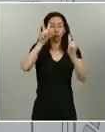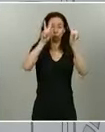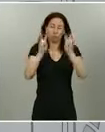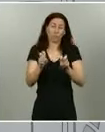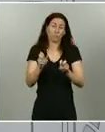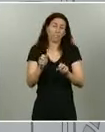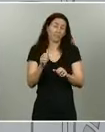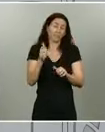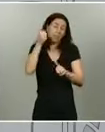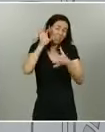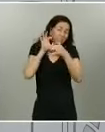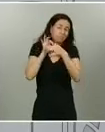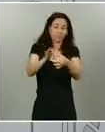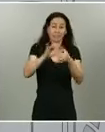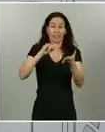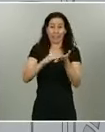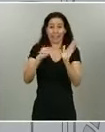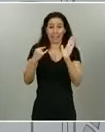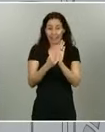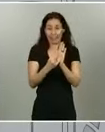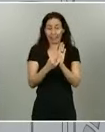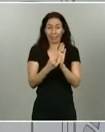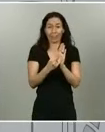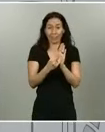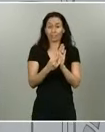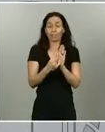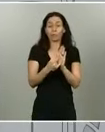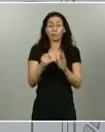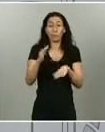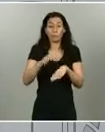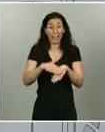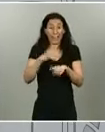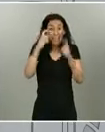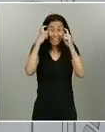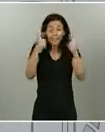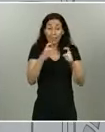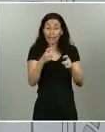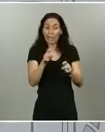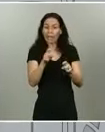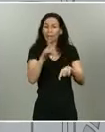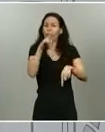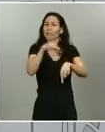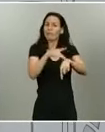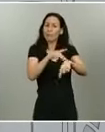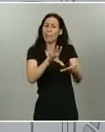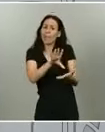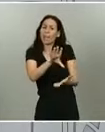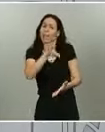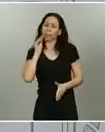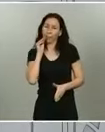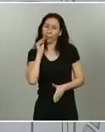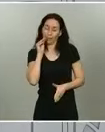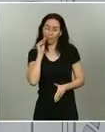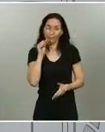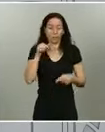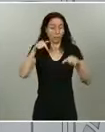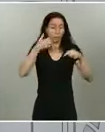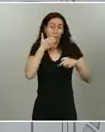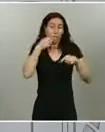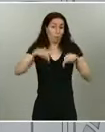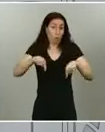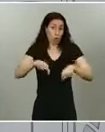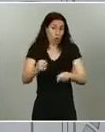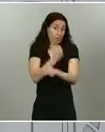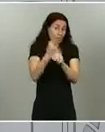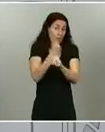nos incitan, que nos impelen a entender un poco mejor la enfermedad. Se trabajan, hoy, por ejemplo, se ha trabajado, ya les he comentado al principio,